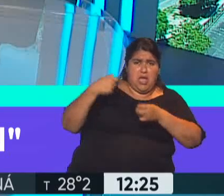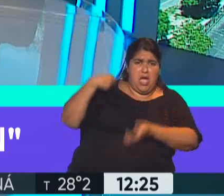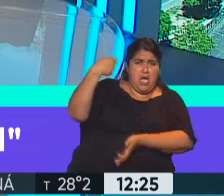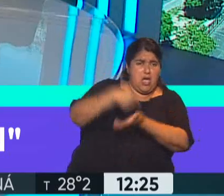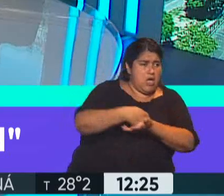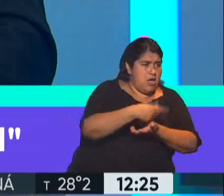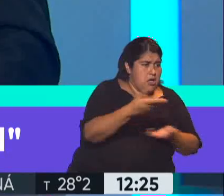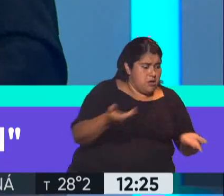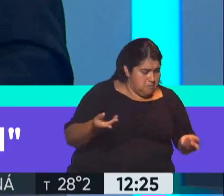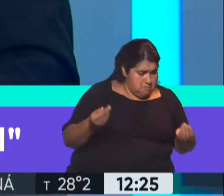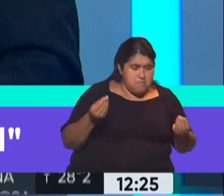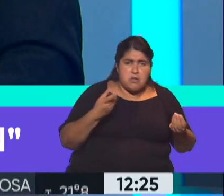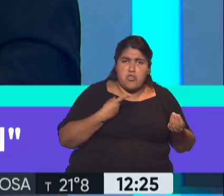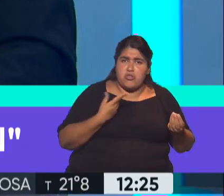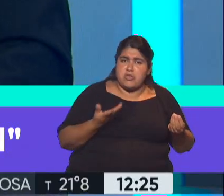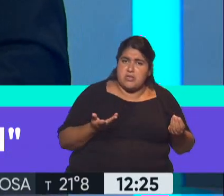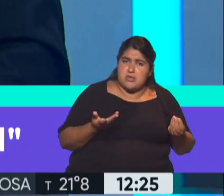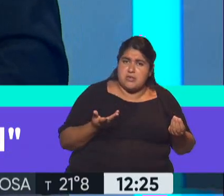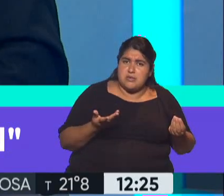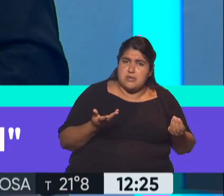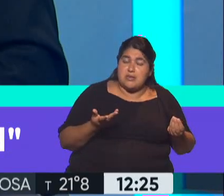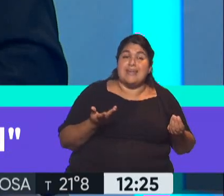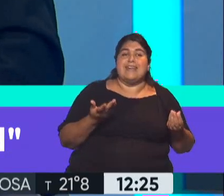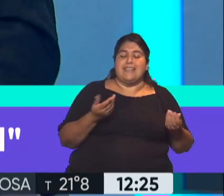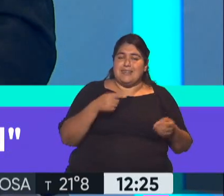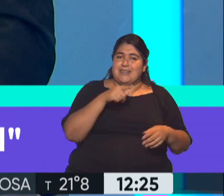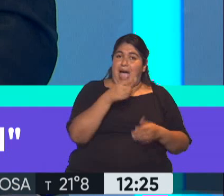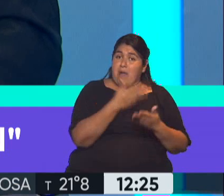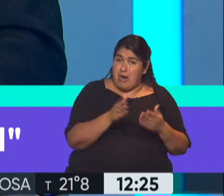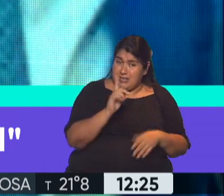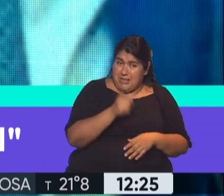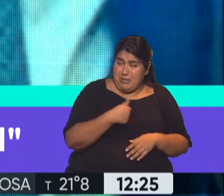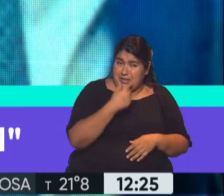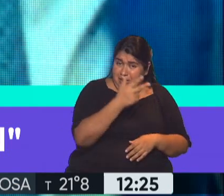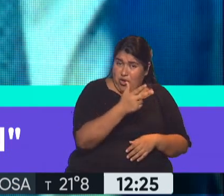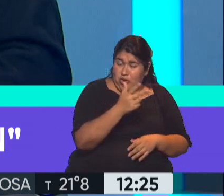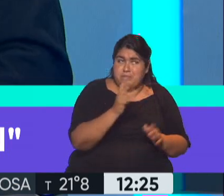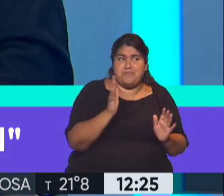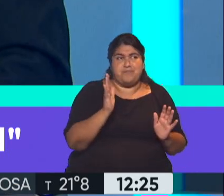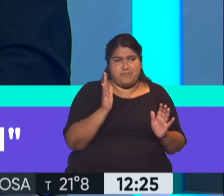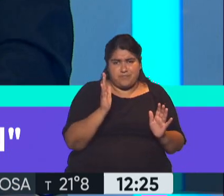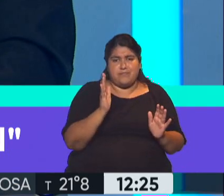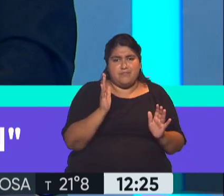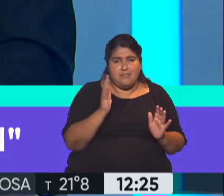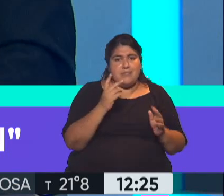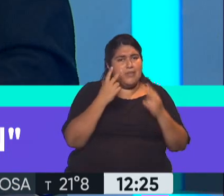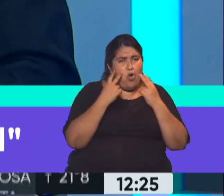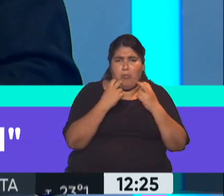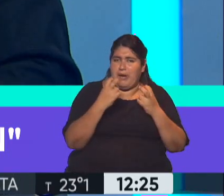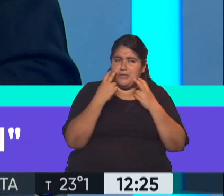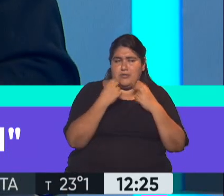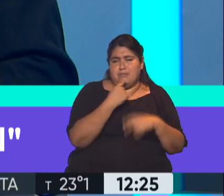que otra vez era impagable la deuda con el fondo. Pero además te digo, Vero, que hay muchas operaciones para investigar